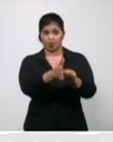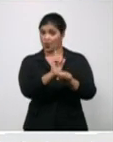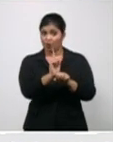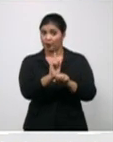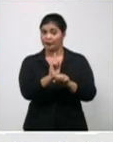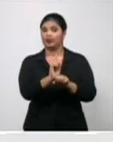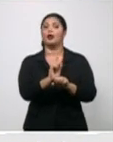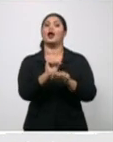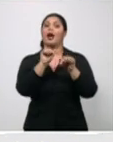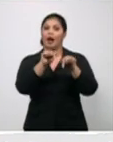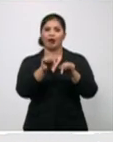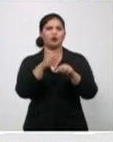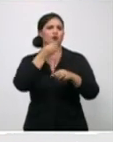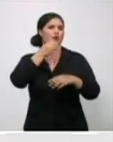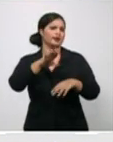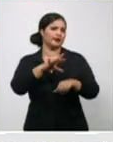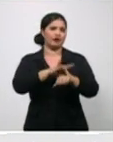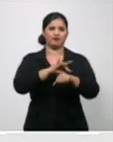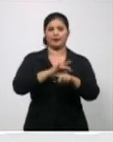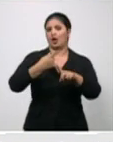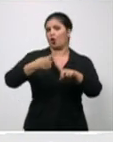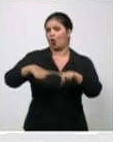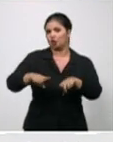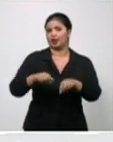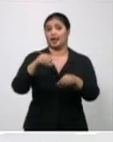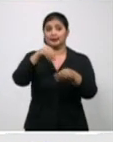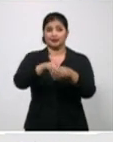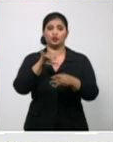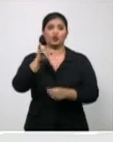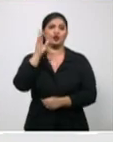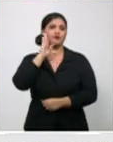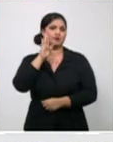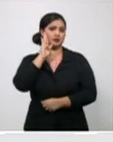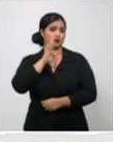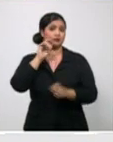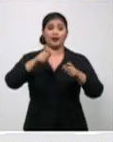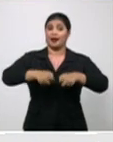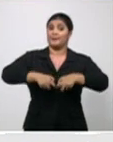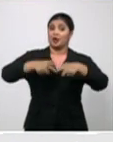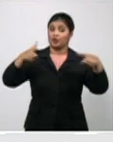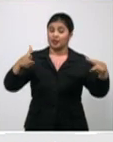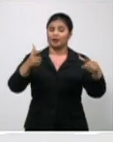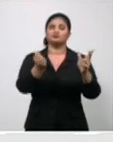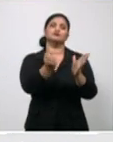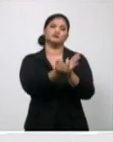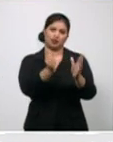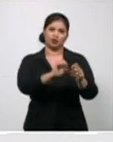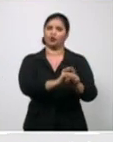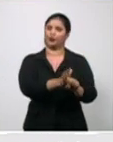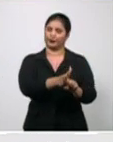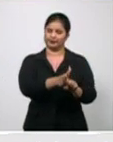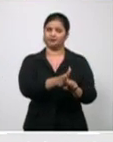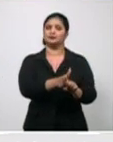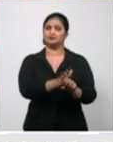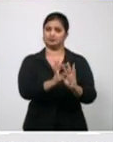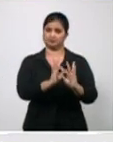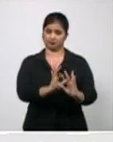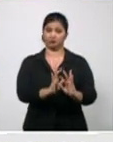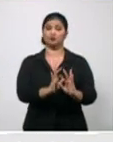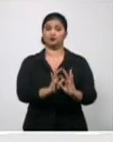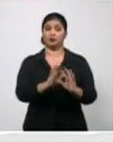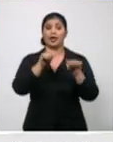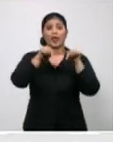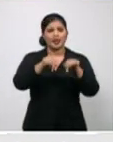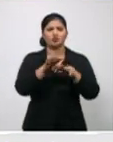COVID. Casi 90 y pico, 100% resultan al final positivos a la COVID. De forma tal, insisto,